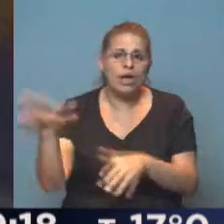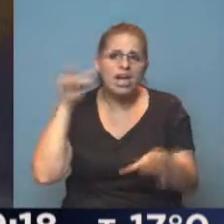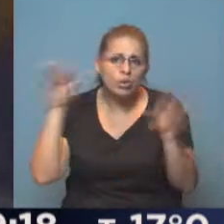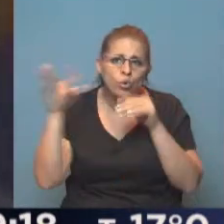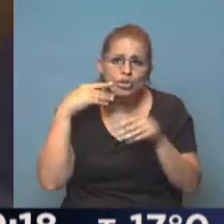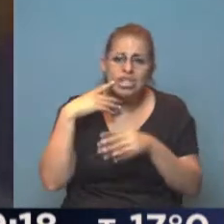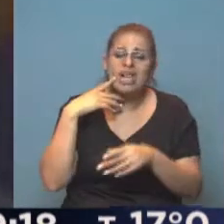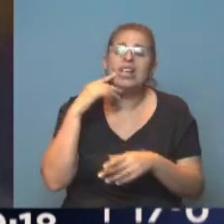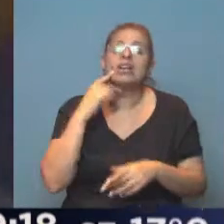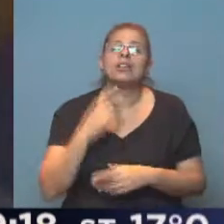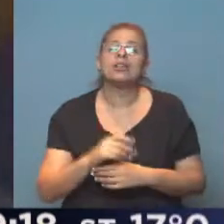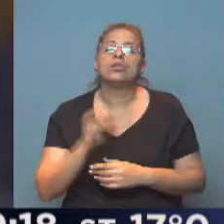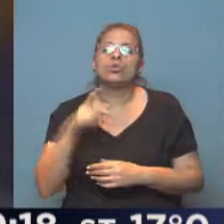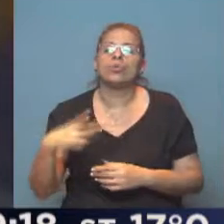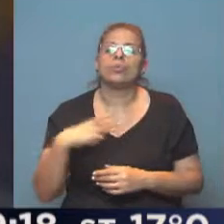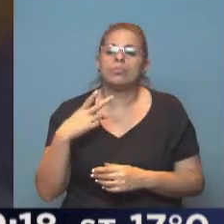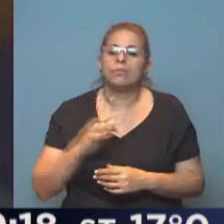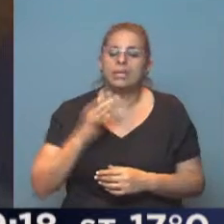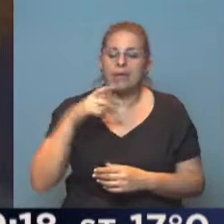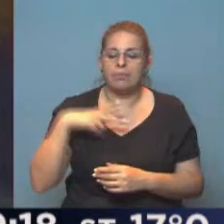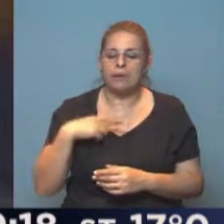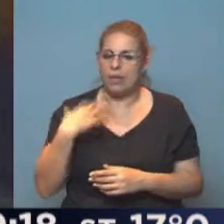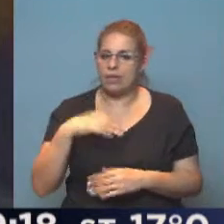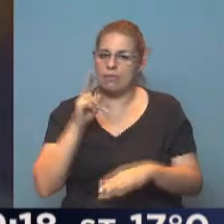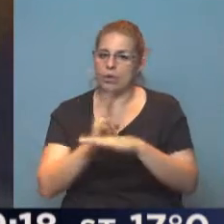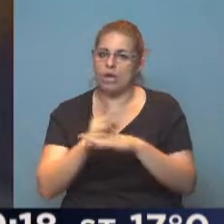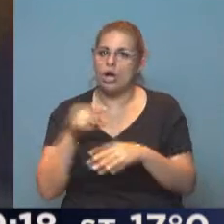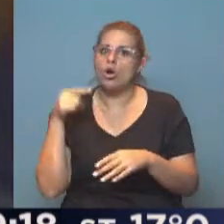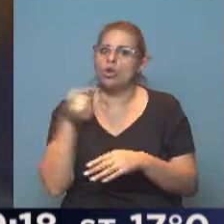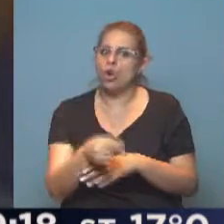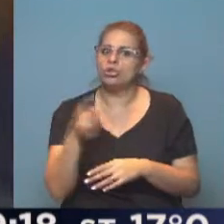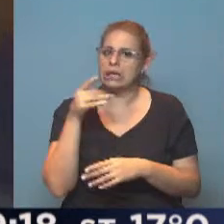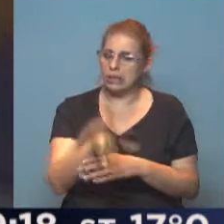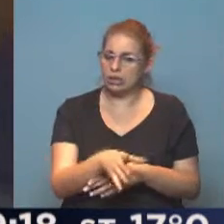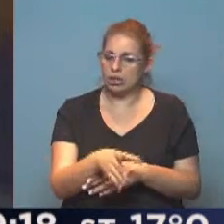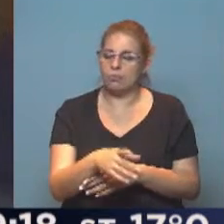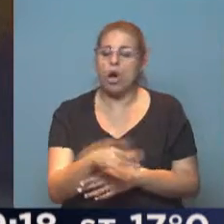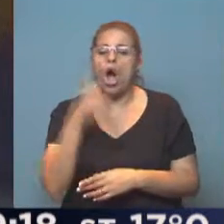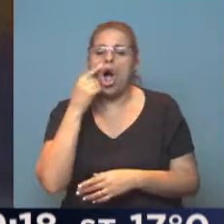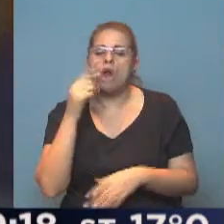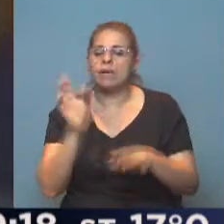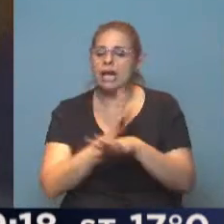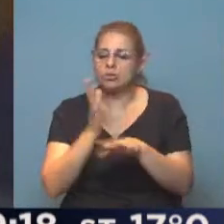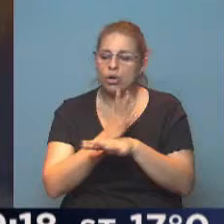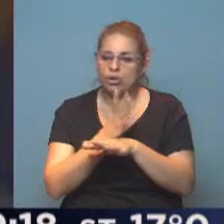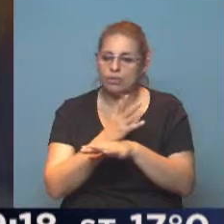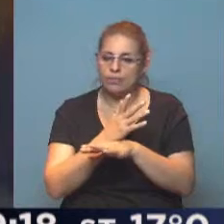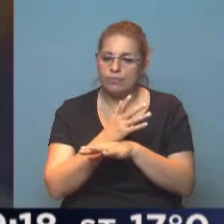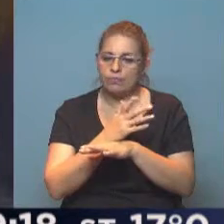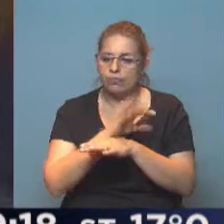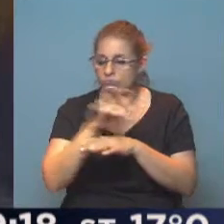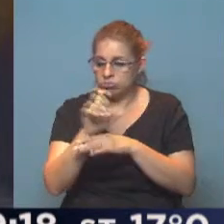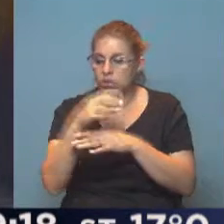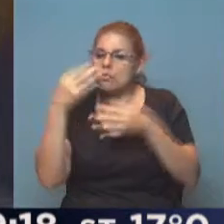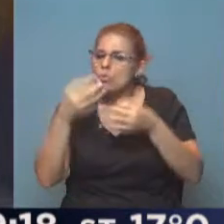indiscriminadamente bajo el título de tenemos que cuidarnos del terrorismo. Con Joseph Gordon-Levitt en el papel protagónico, con un muy buen